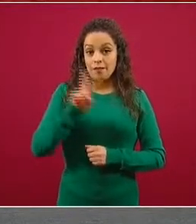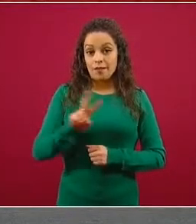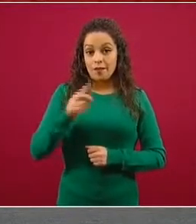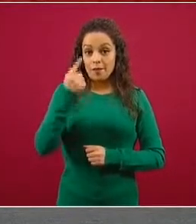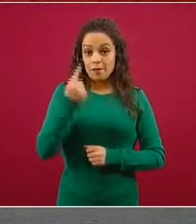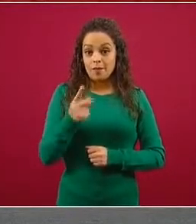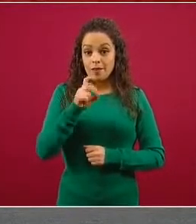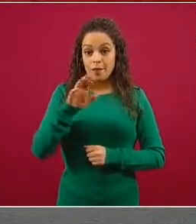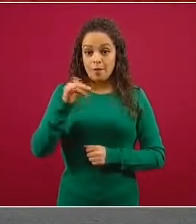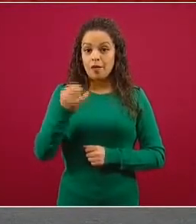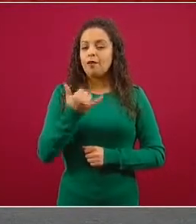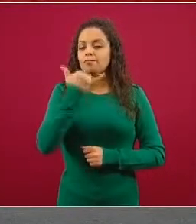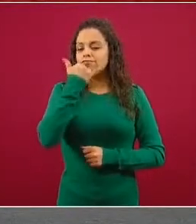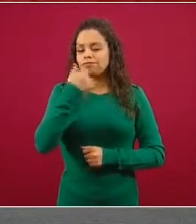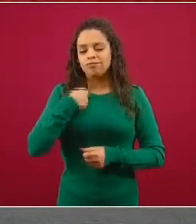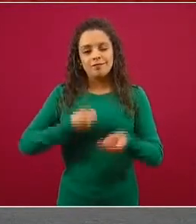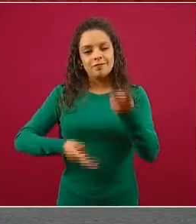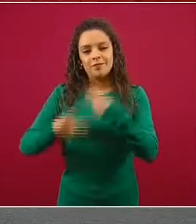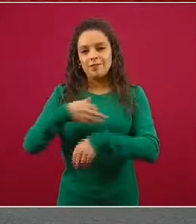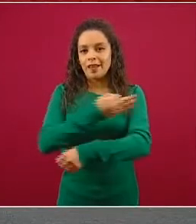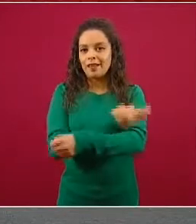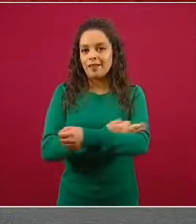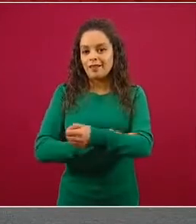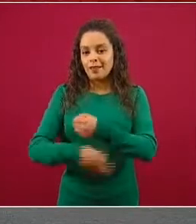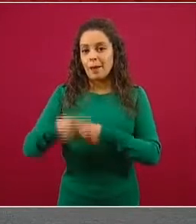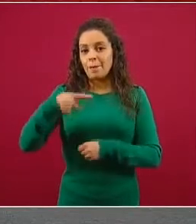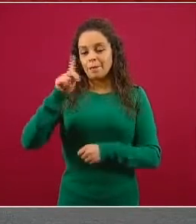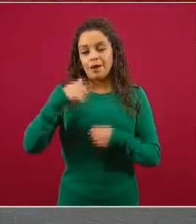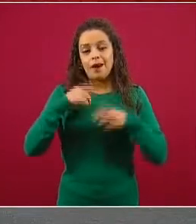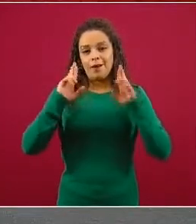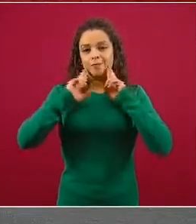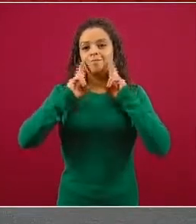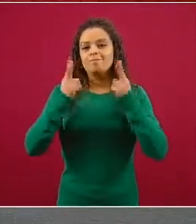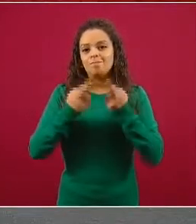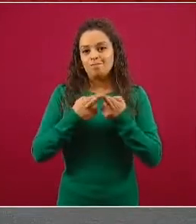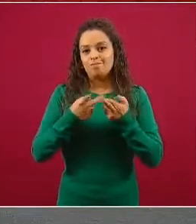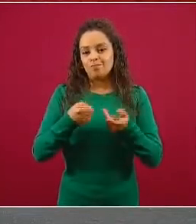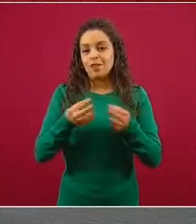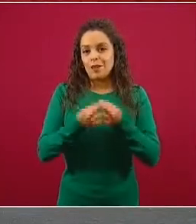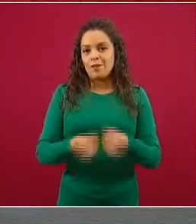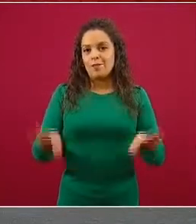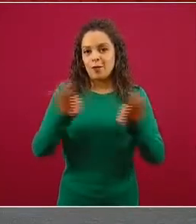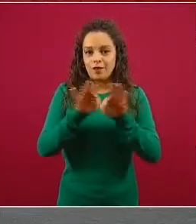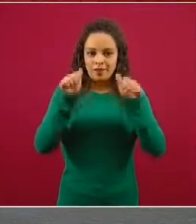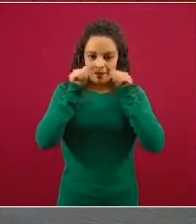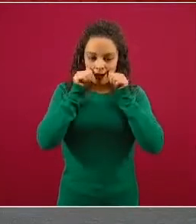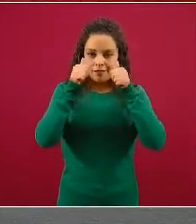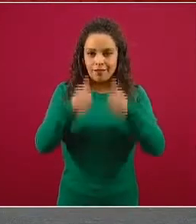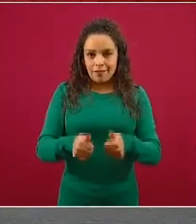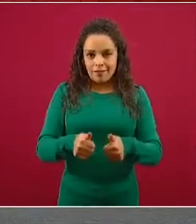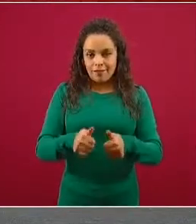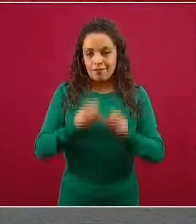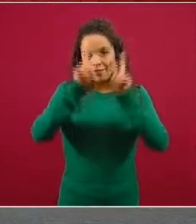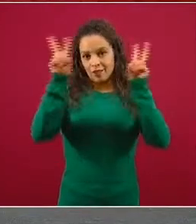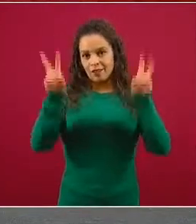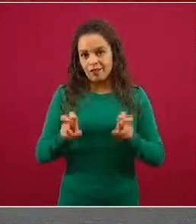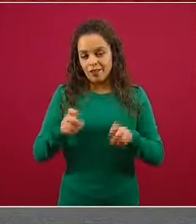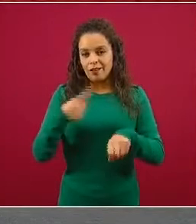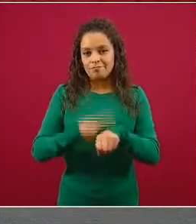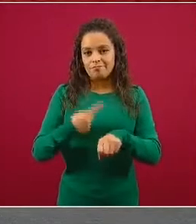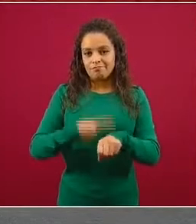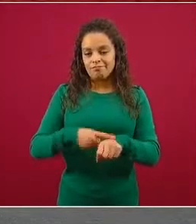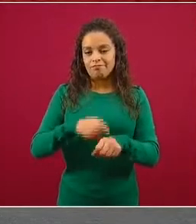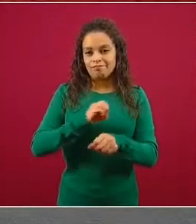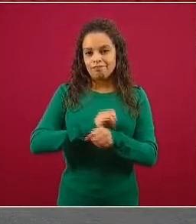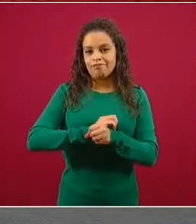disculpa por la demora, estábamos atendiendo una reunión importante sobre los temas de COVID. Volviendo